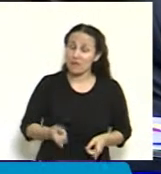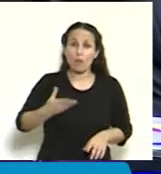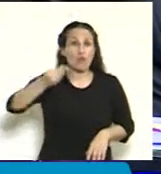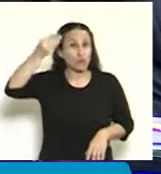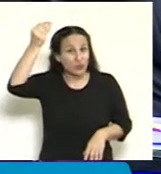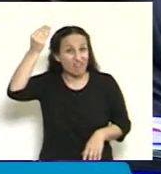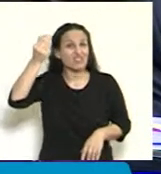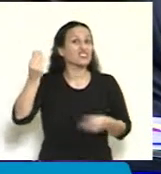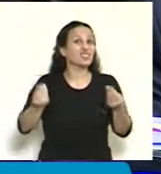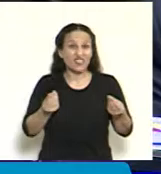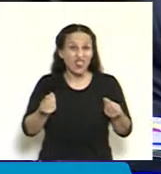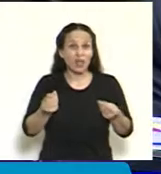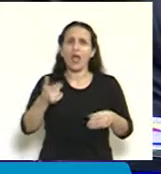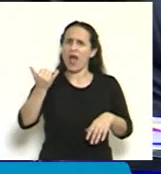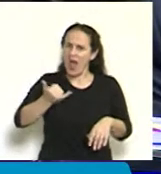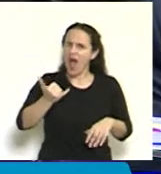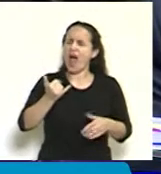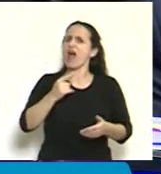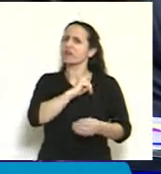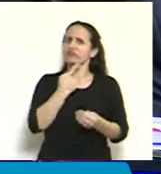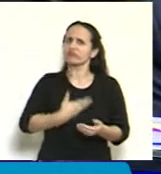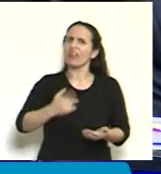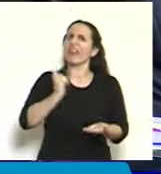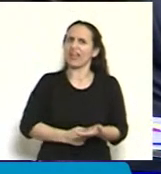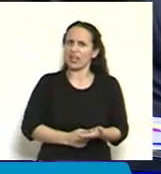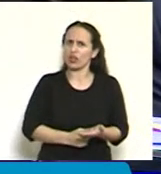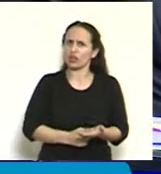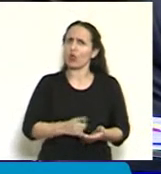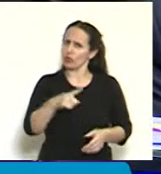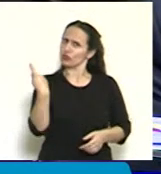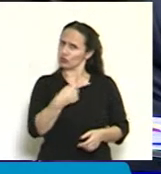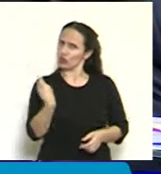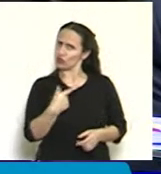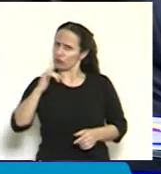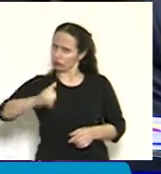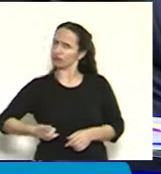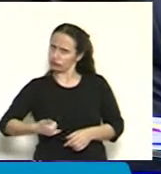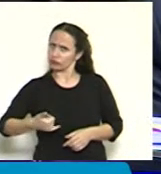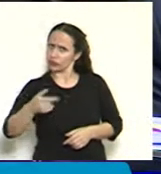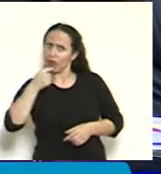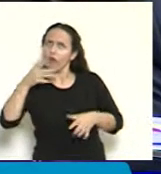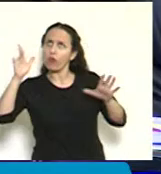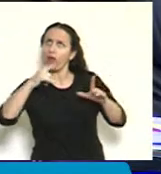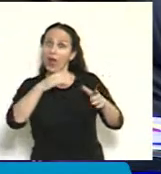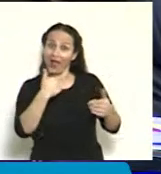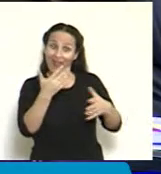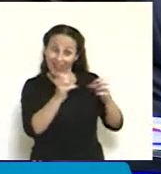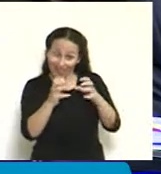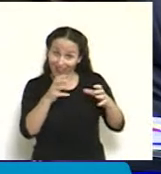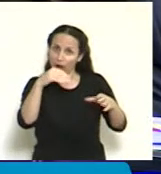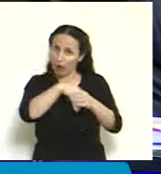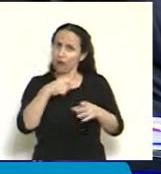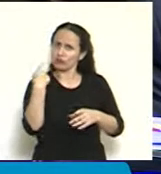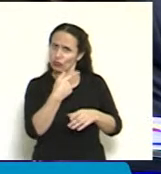hay contenido de DNU que los hubiésemos acompañado tranquilamente en el recinto